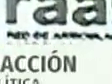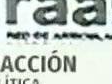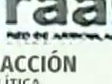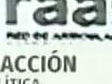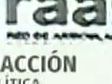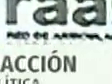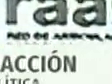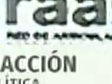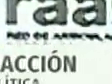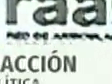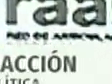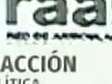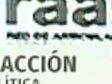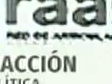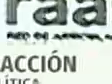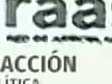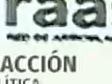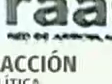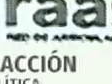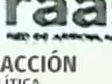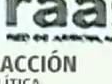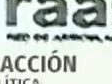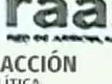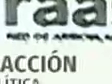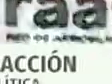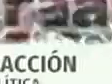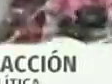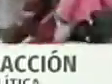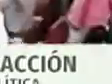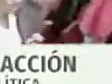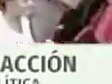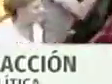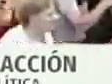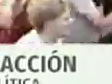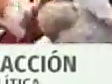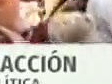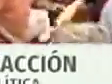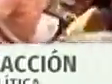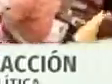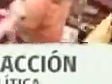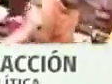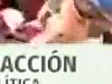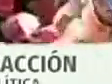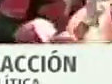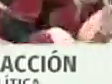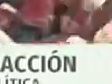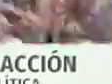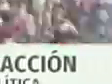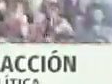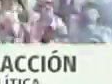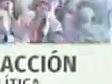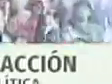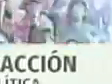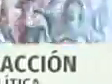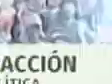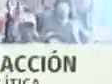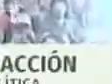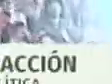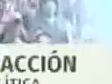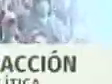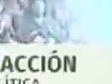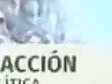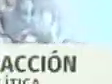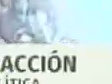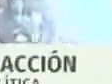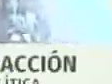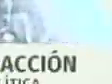territorio que suma a las fuerzas populares se prosigue la